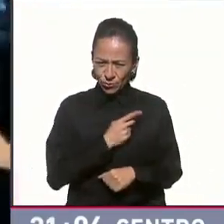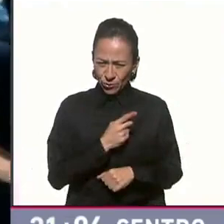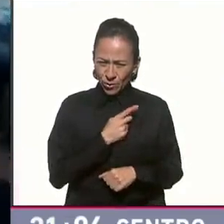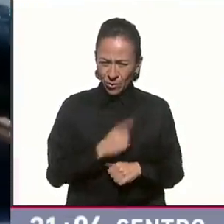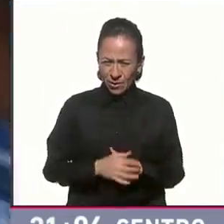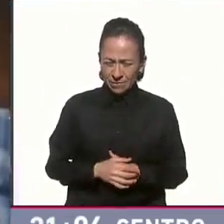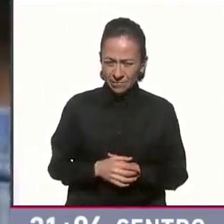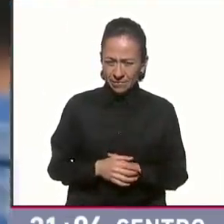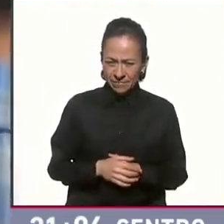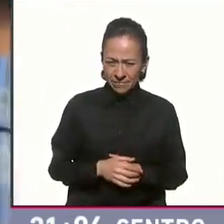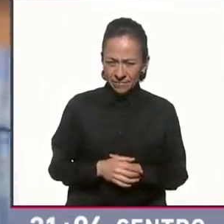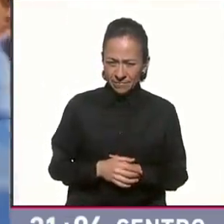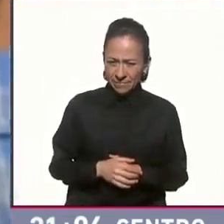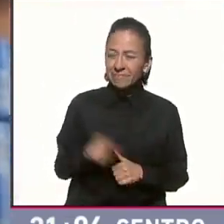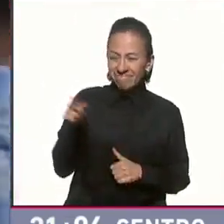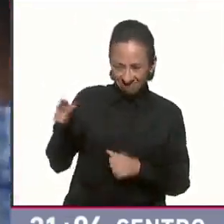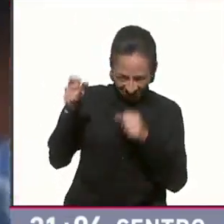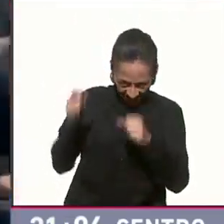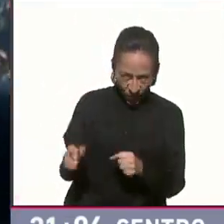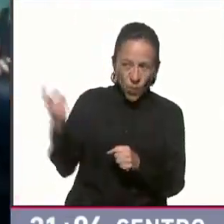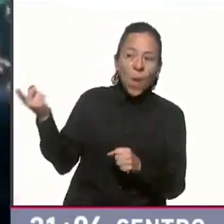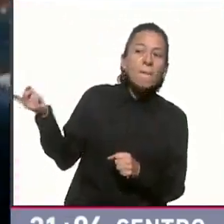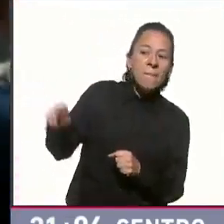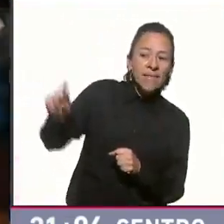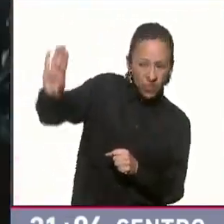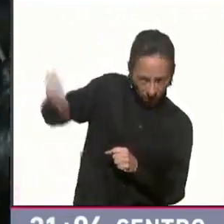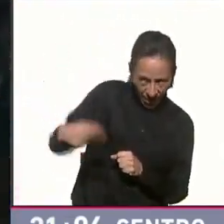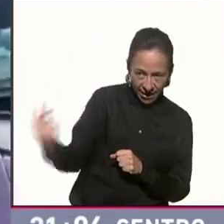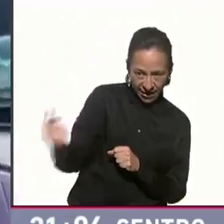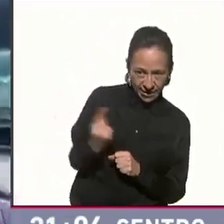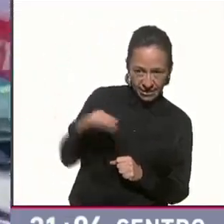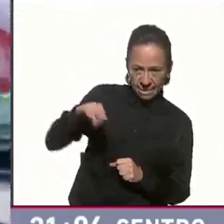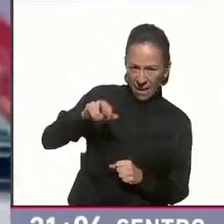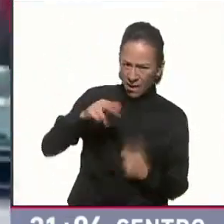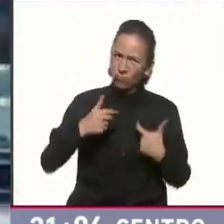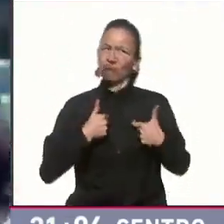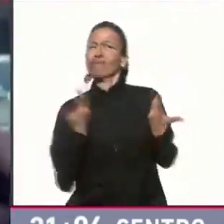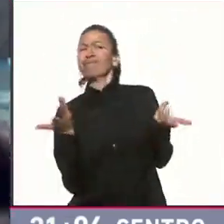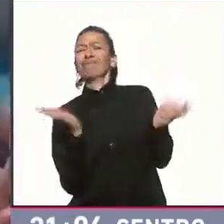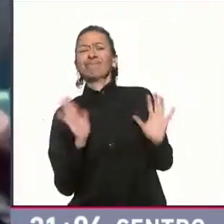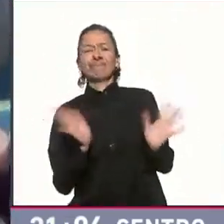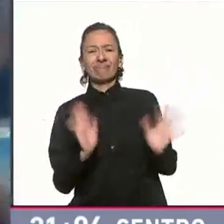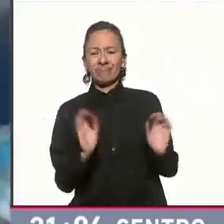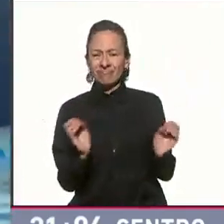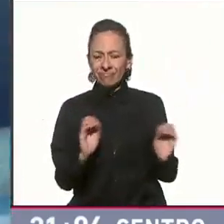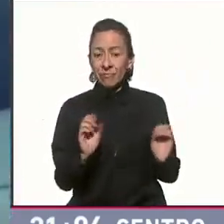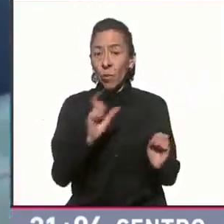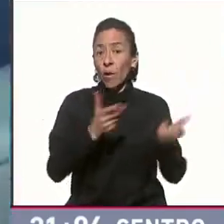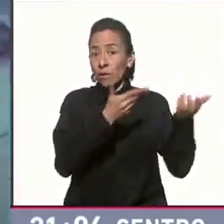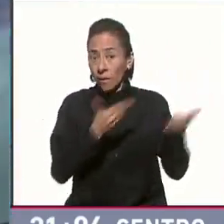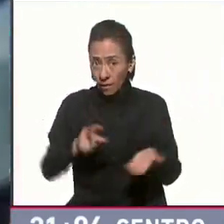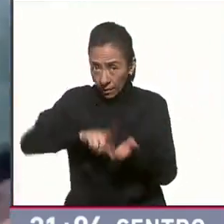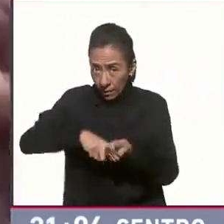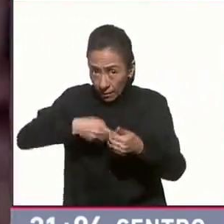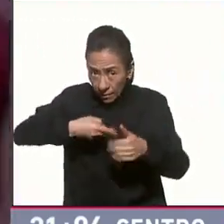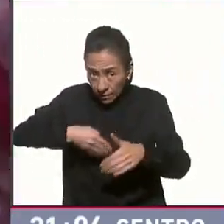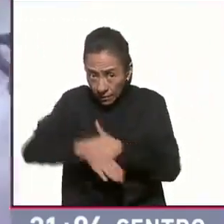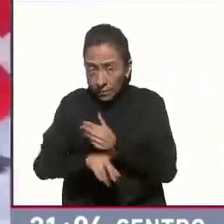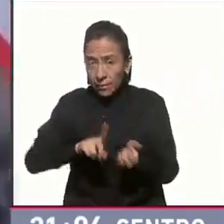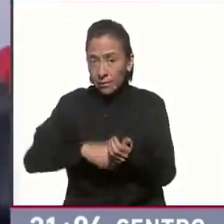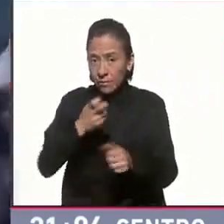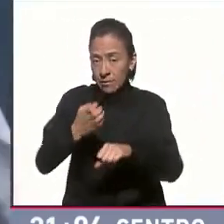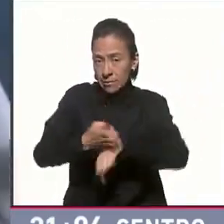A su llegada a la entidad, algunos de sus